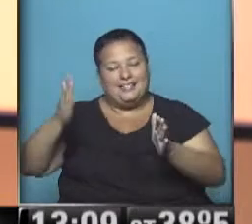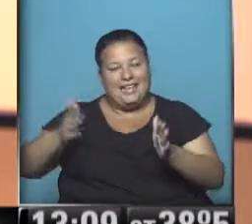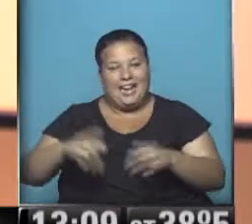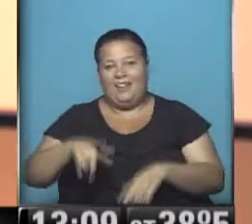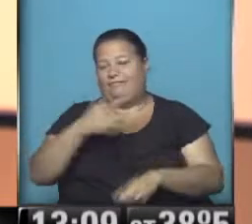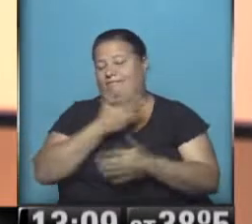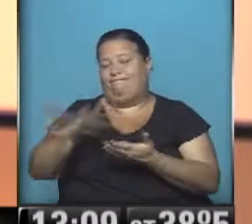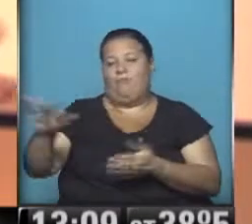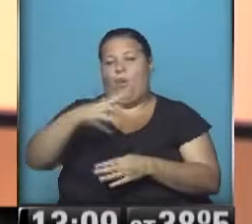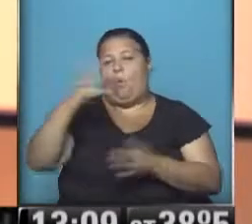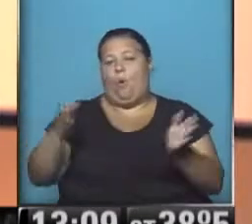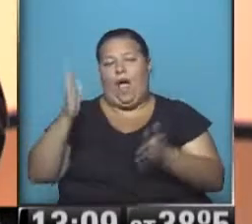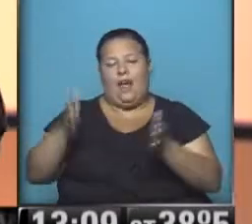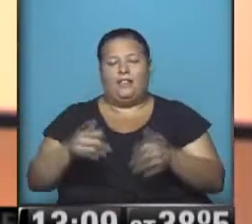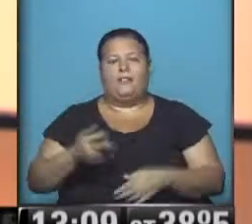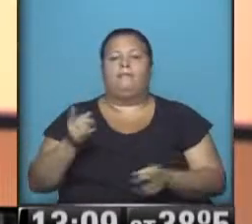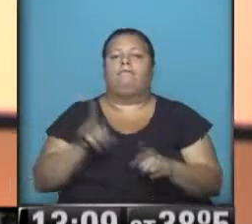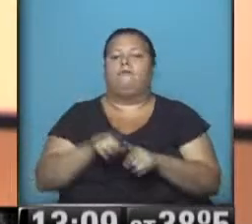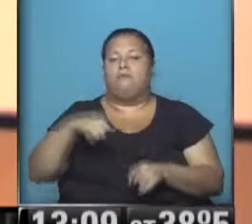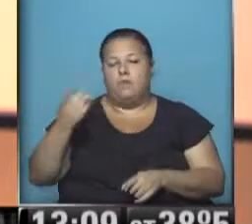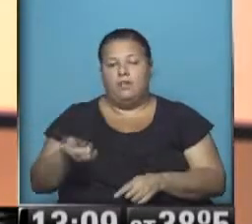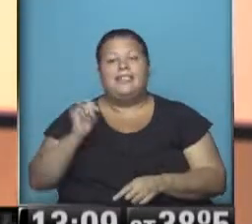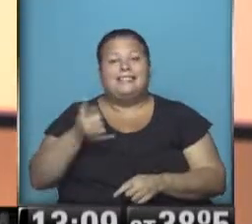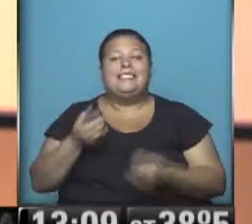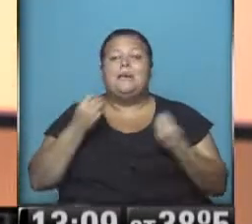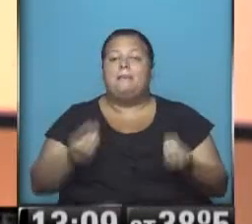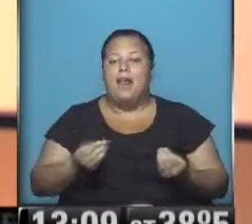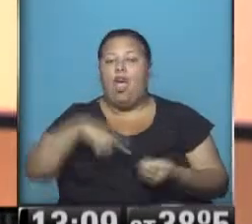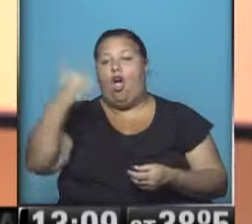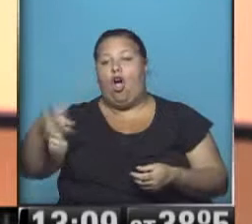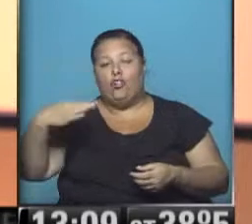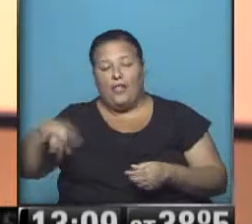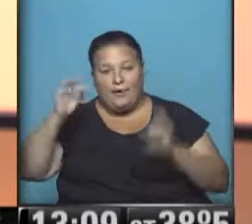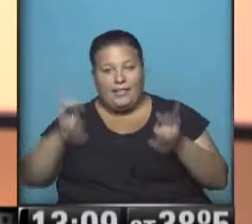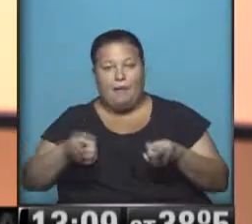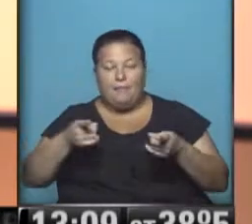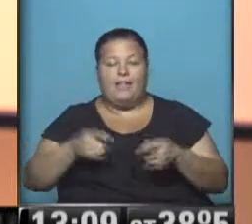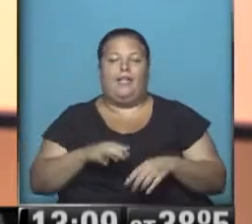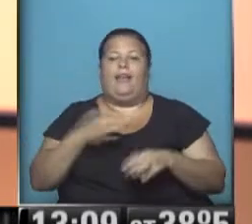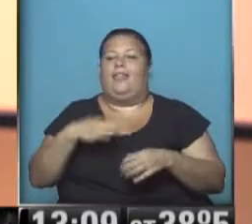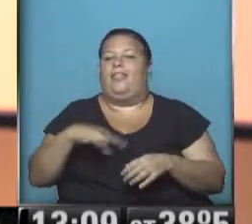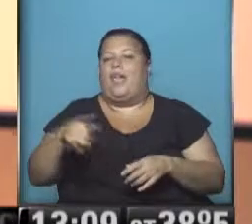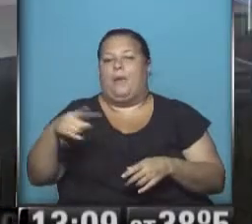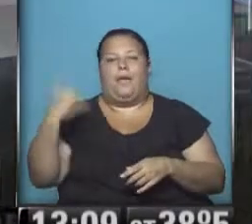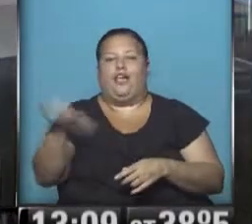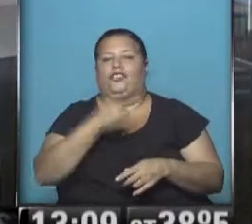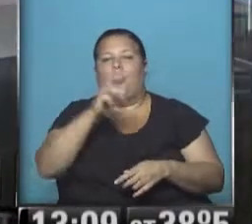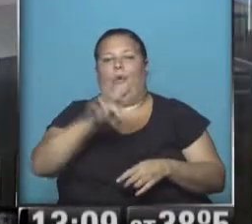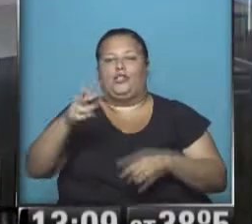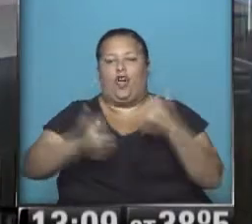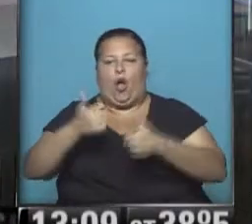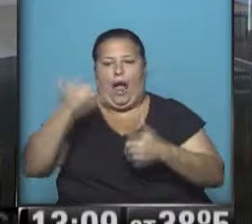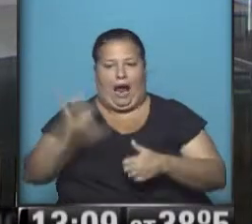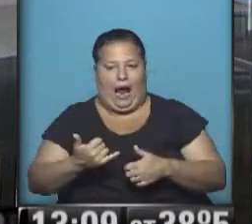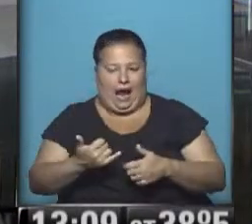marginó, cuarta etapa que Pero le puede pasar por mismo al príncipe, ¿no? Sí, lo que pasa es que le tiene que pasar al príncipe a la Tijá y le tiene que pasar a los 22 competidores